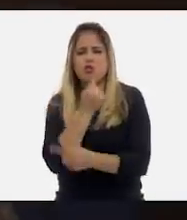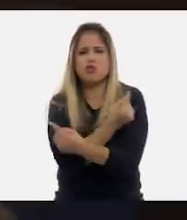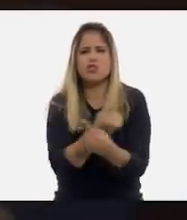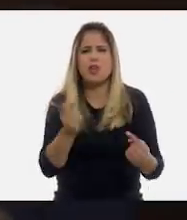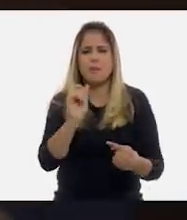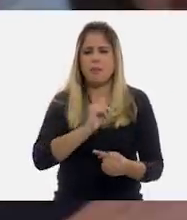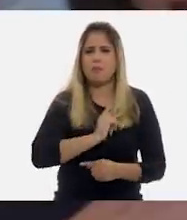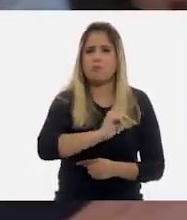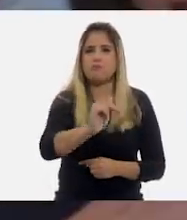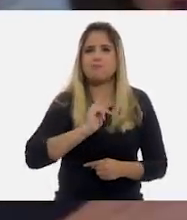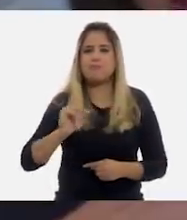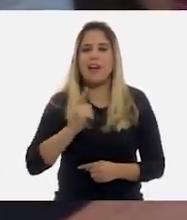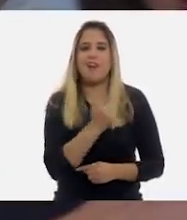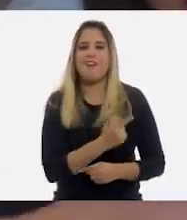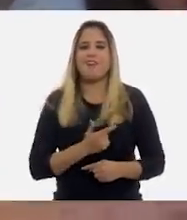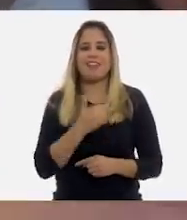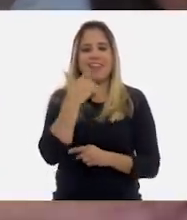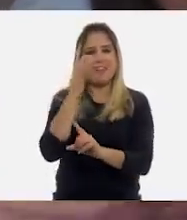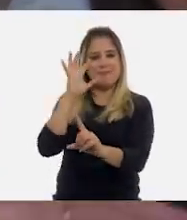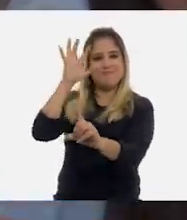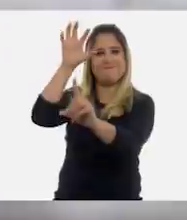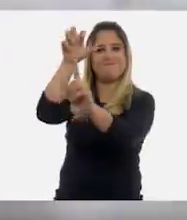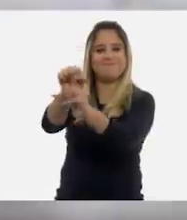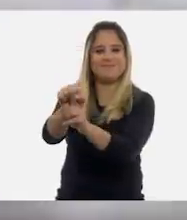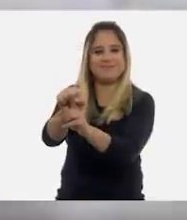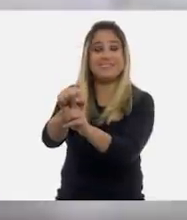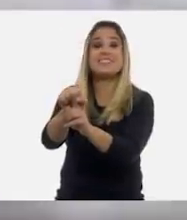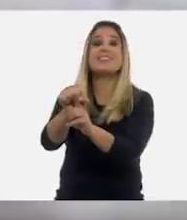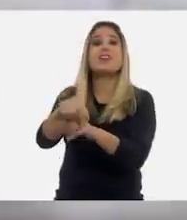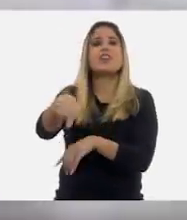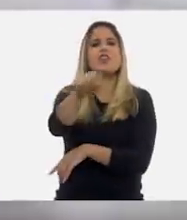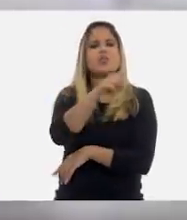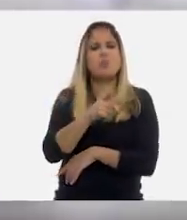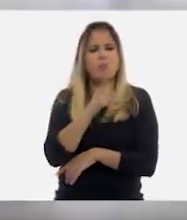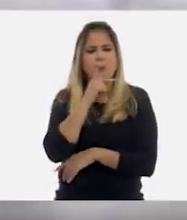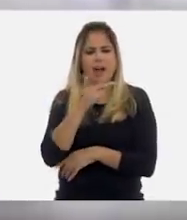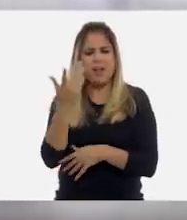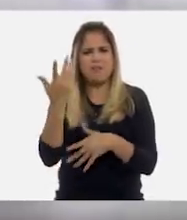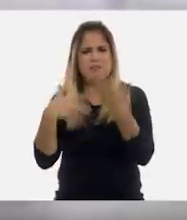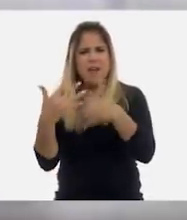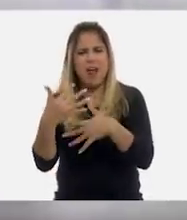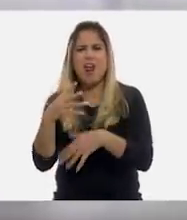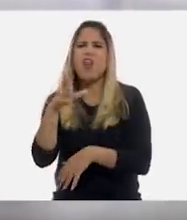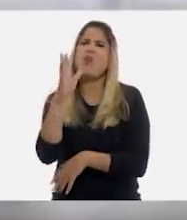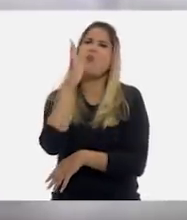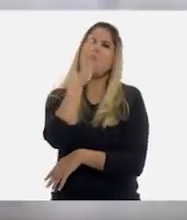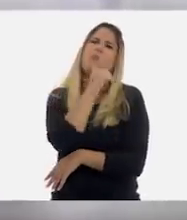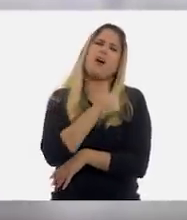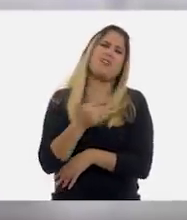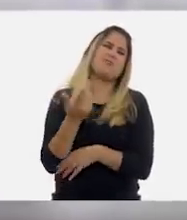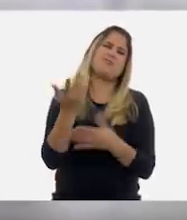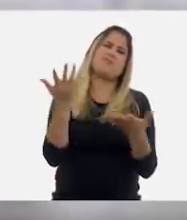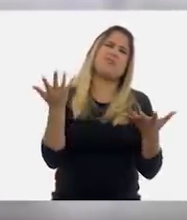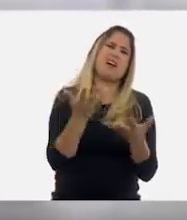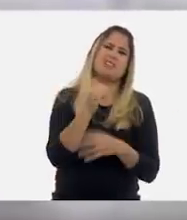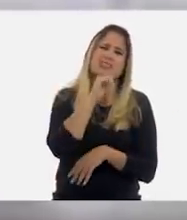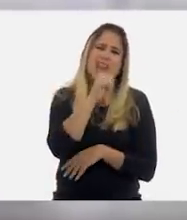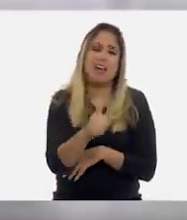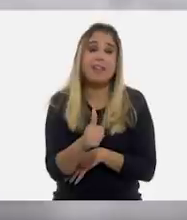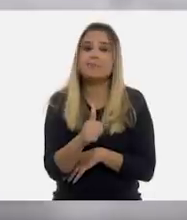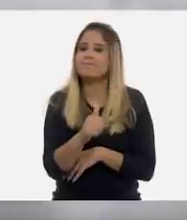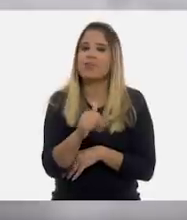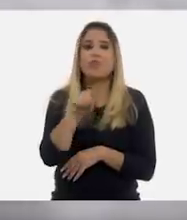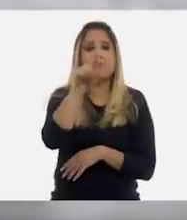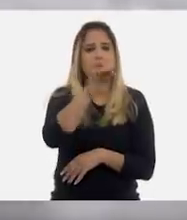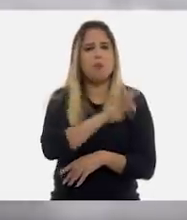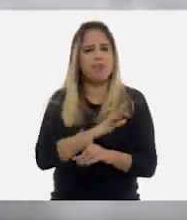como yo, les gustaría llegar muy lejos. Que en tu vocabulario no exista el no se puede, porque solamente tú sabes